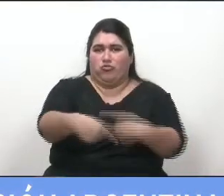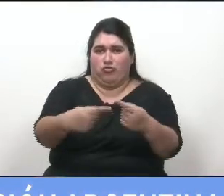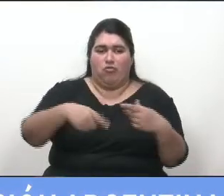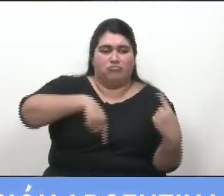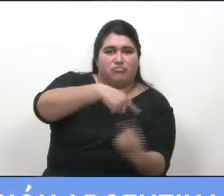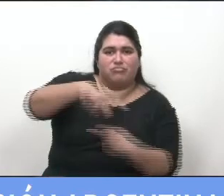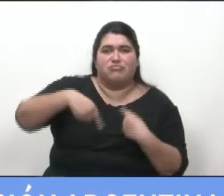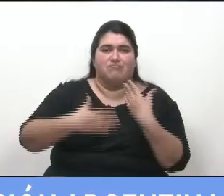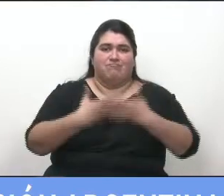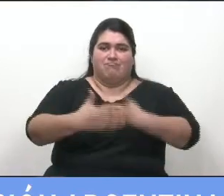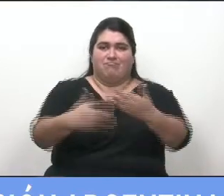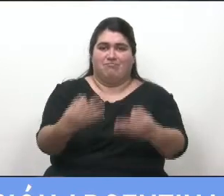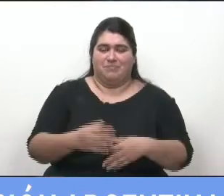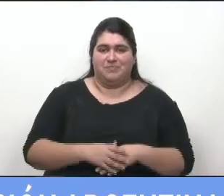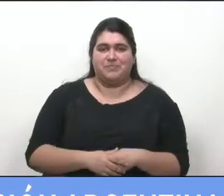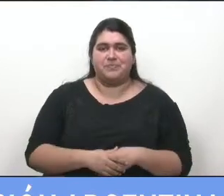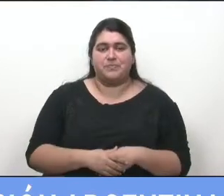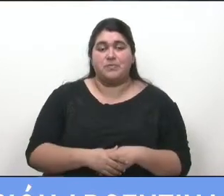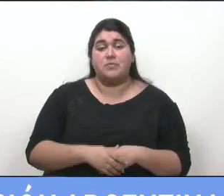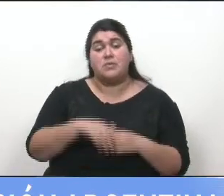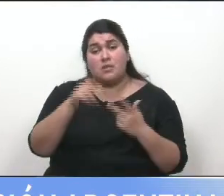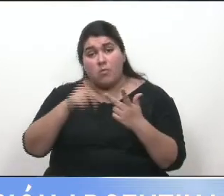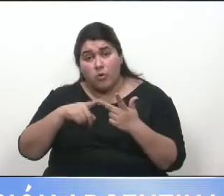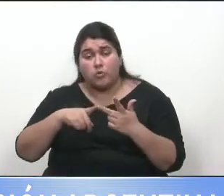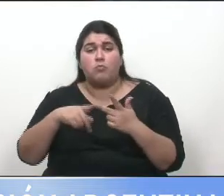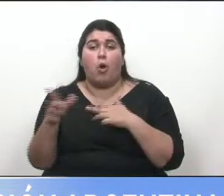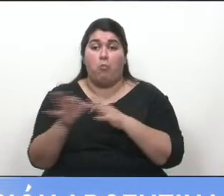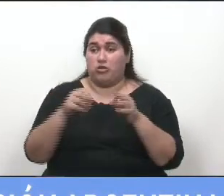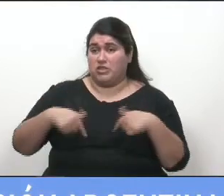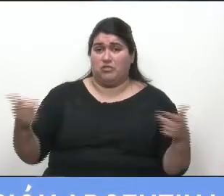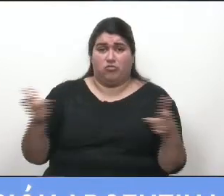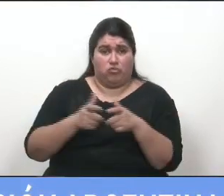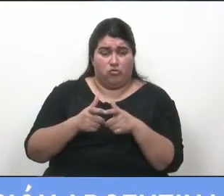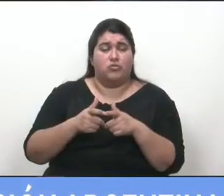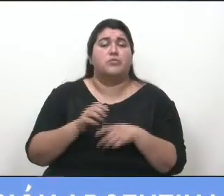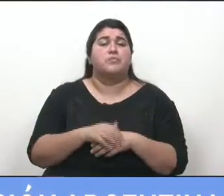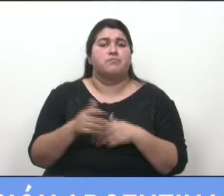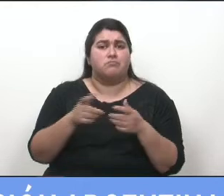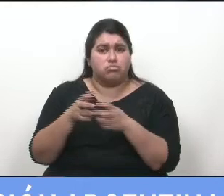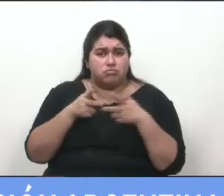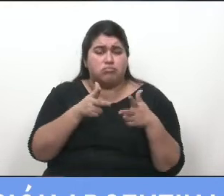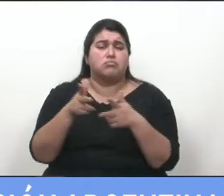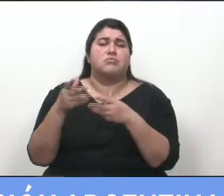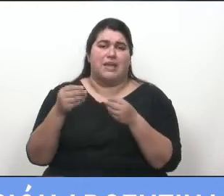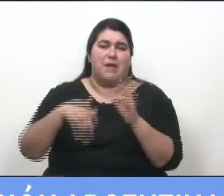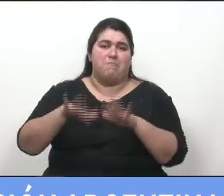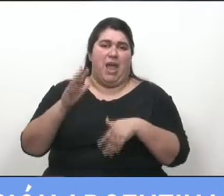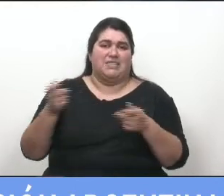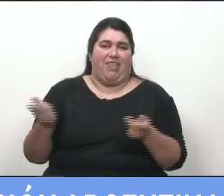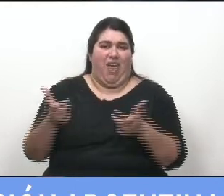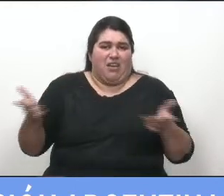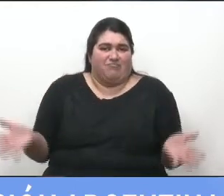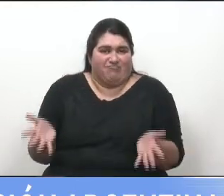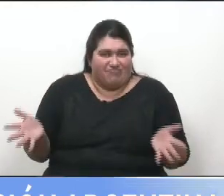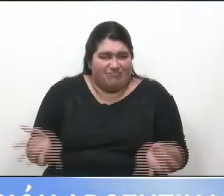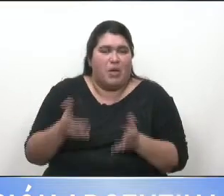Por último, el proyecto en tratamiento incorpora un capítulo de estímulo a la transformación de